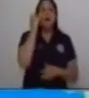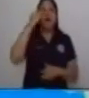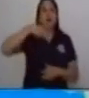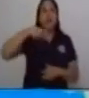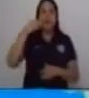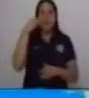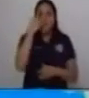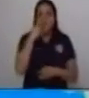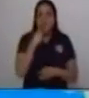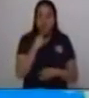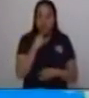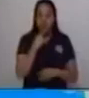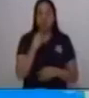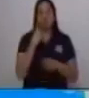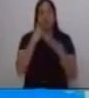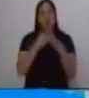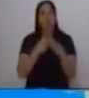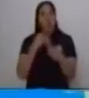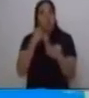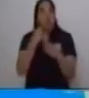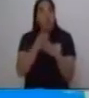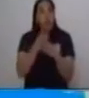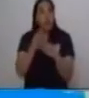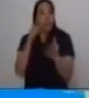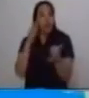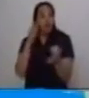cuando llegaban